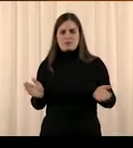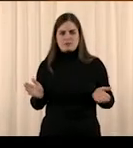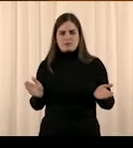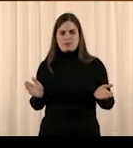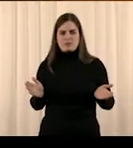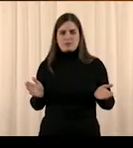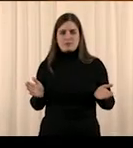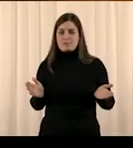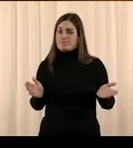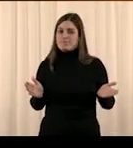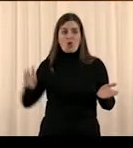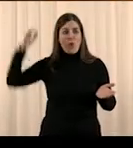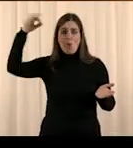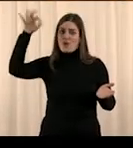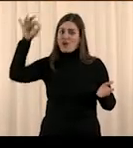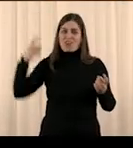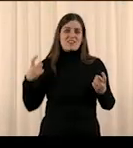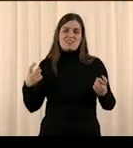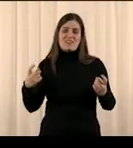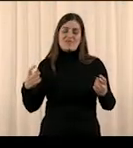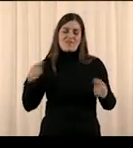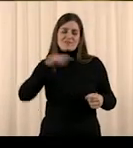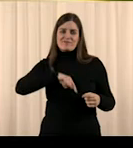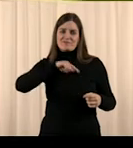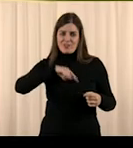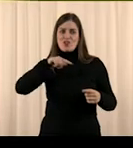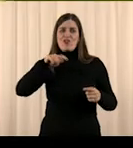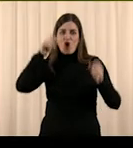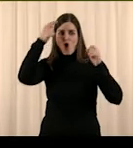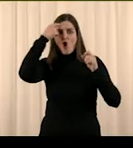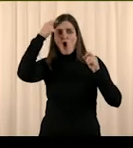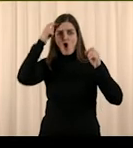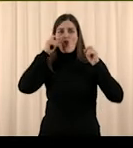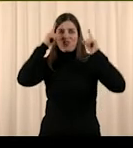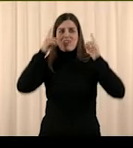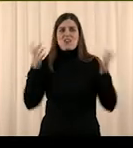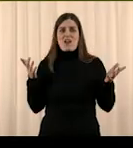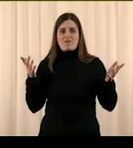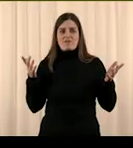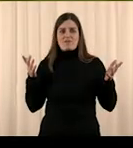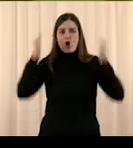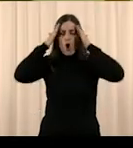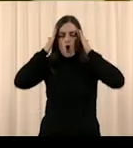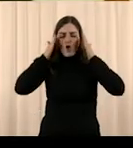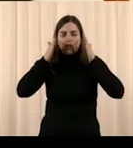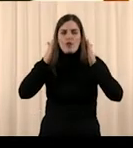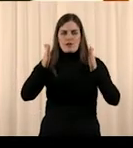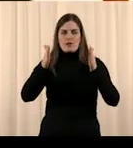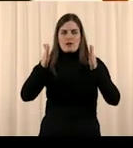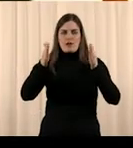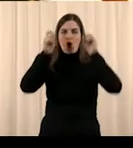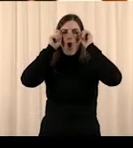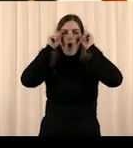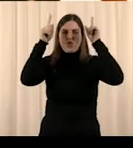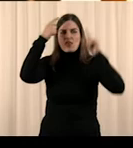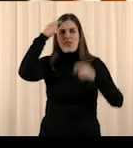Es lo único que necesitas para ser un poco más consciente. Estar enfocado. Ser consciente.